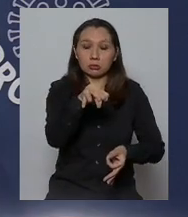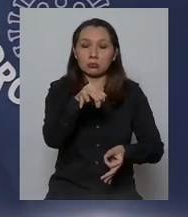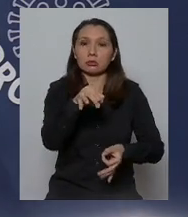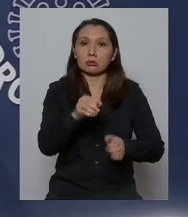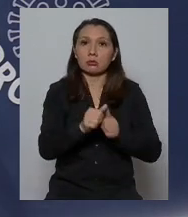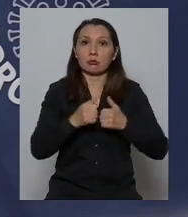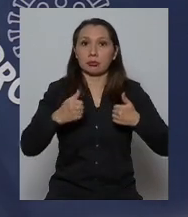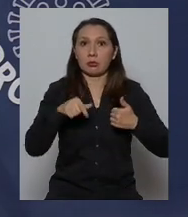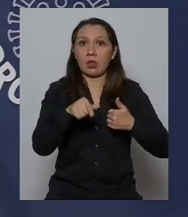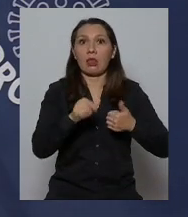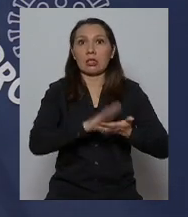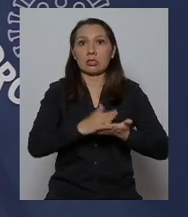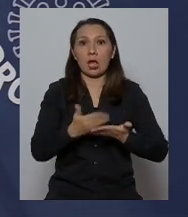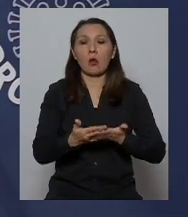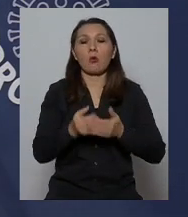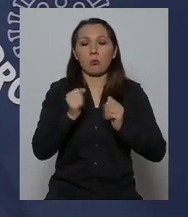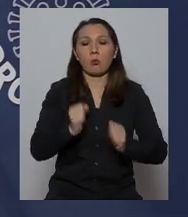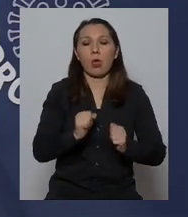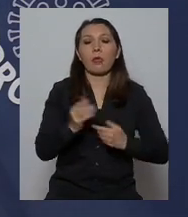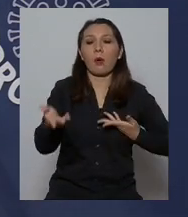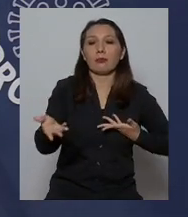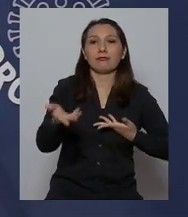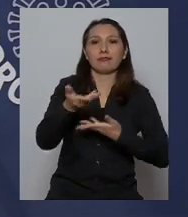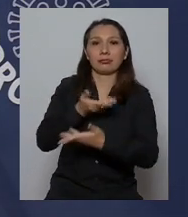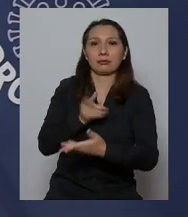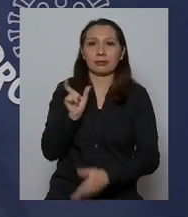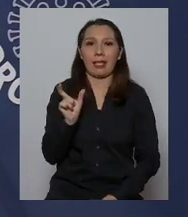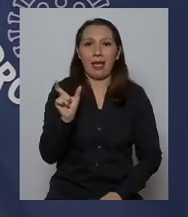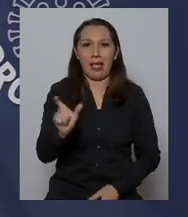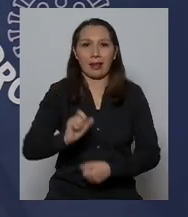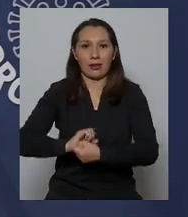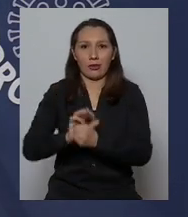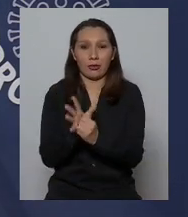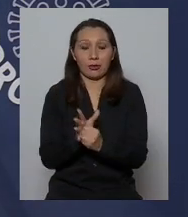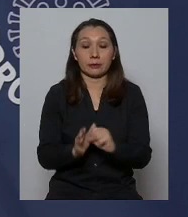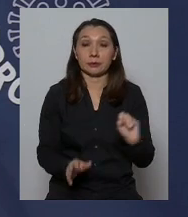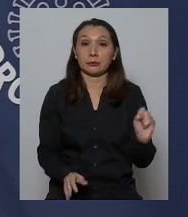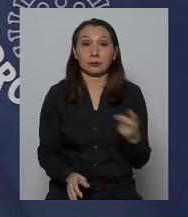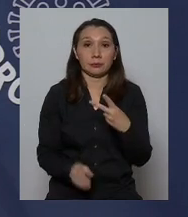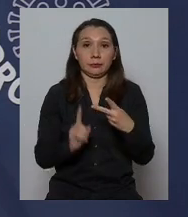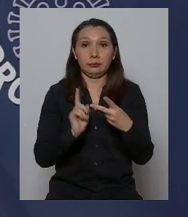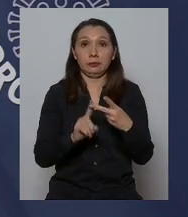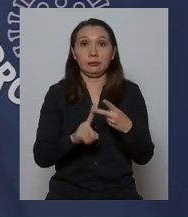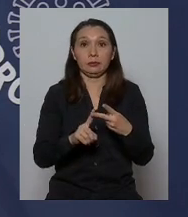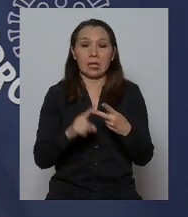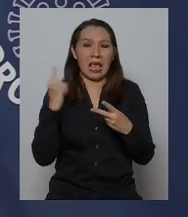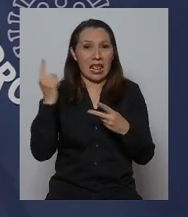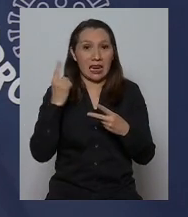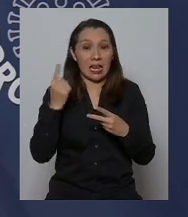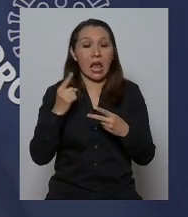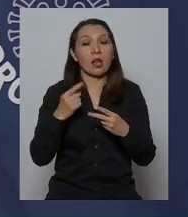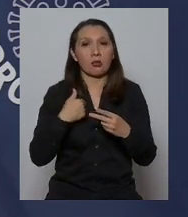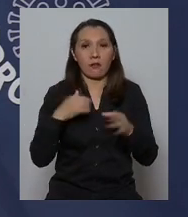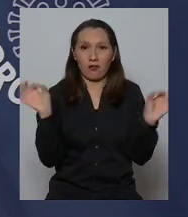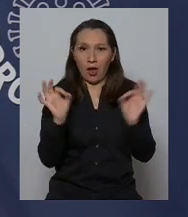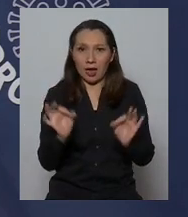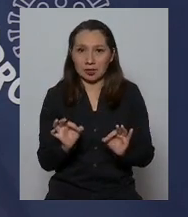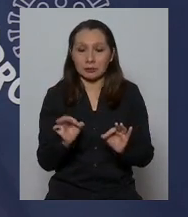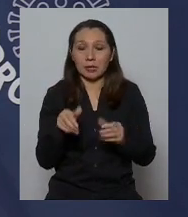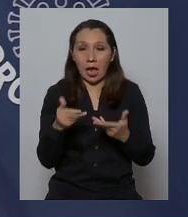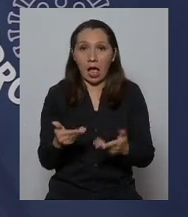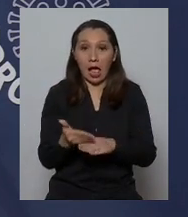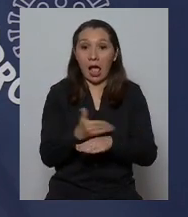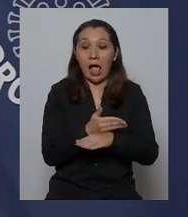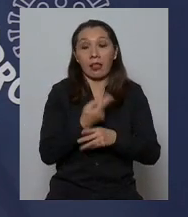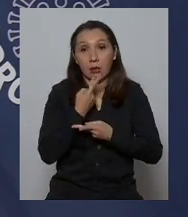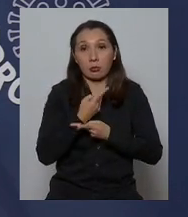a la autoridad sanitaria para entregar estos carnet. El segundo punto general al que me quiero referir